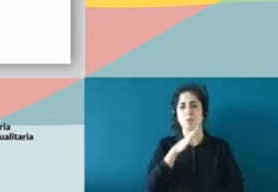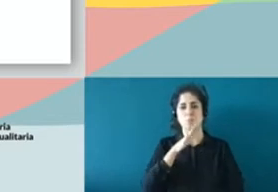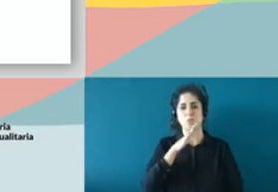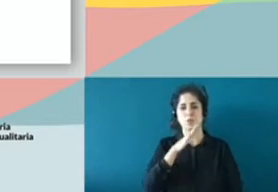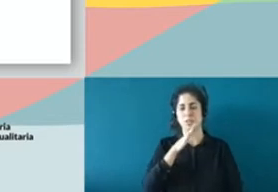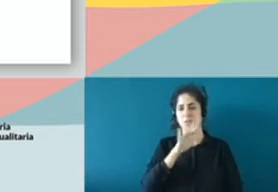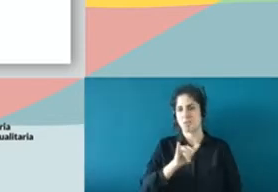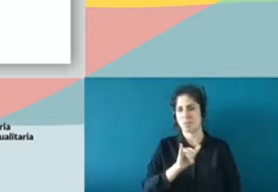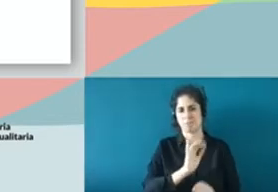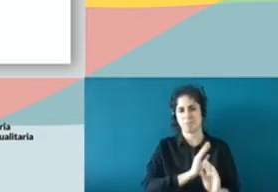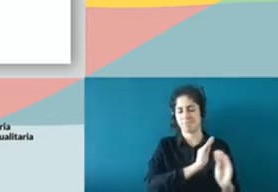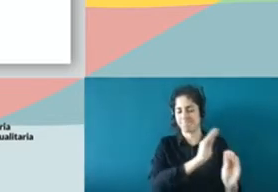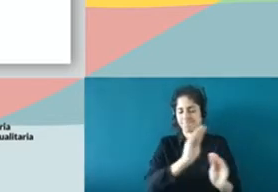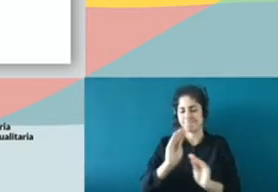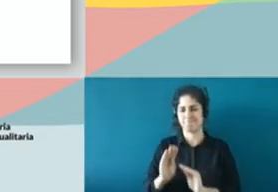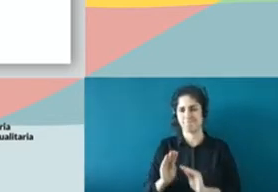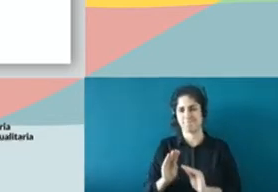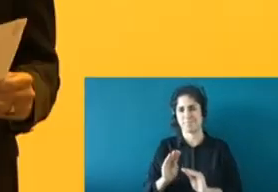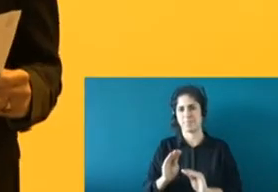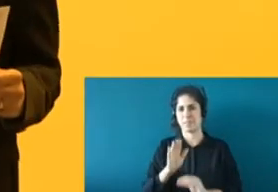este país, a España, ¿no?